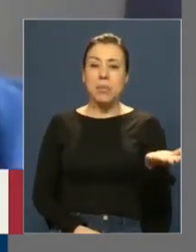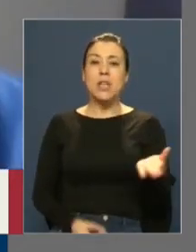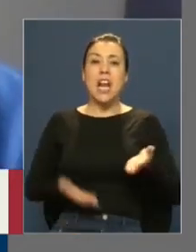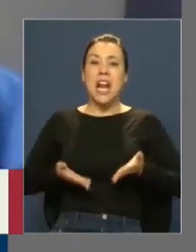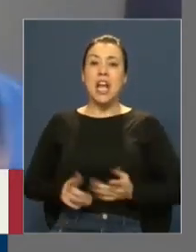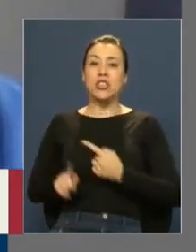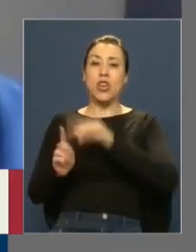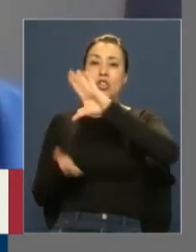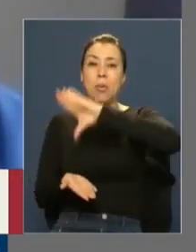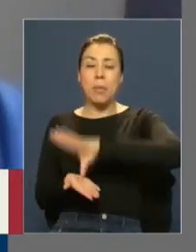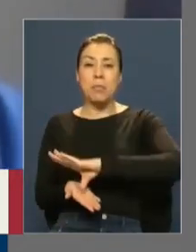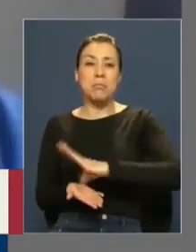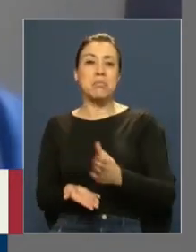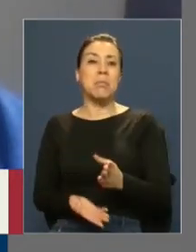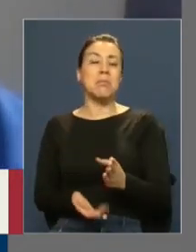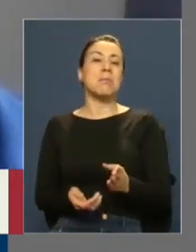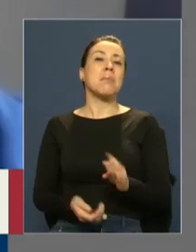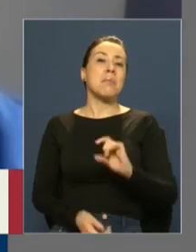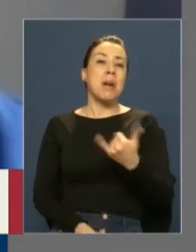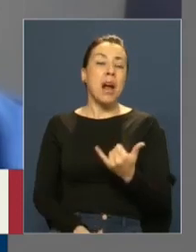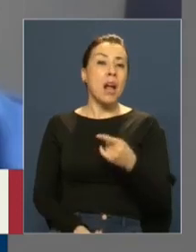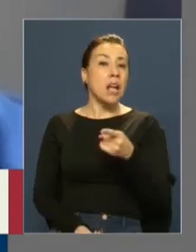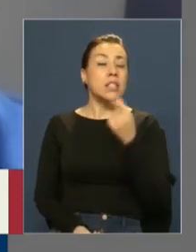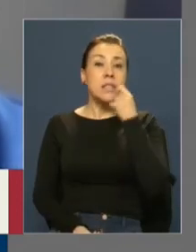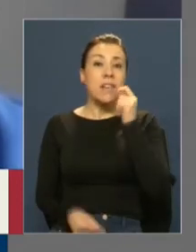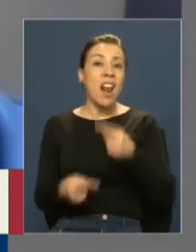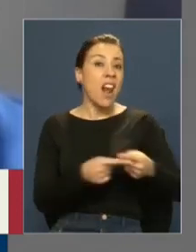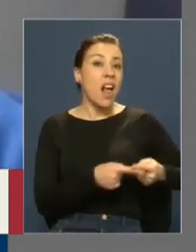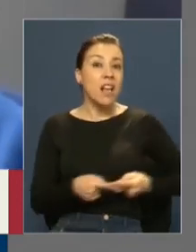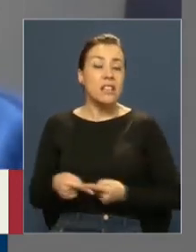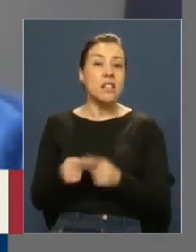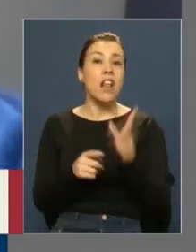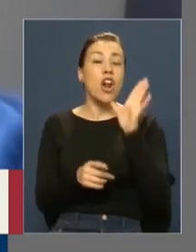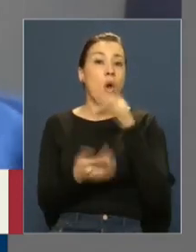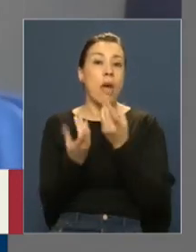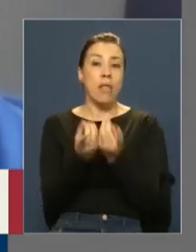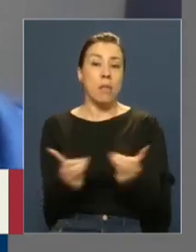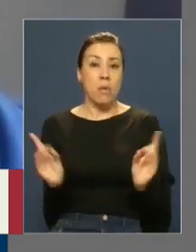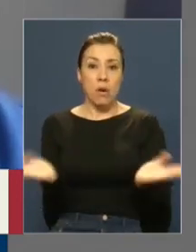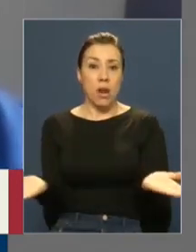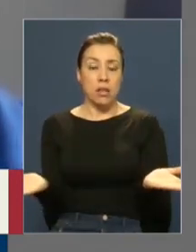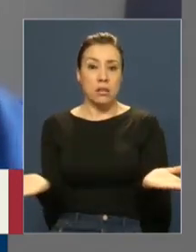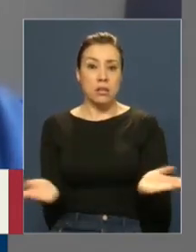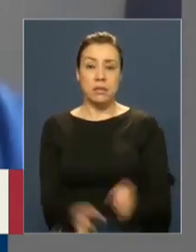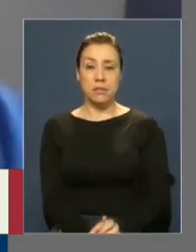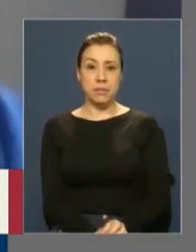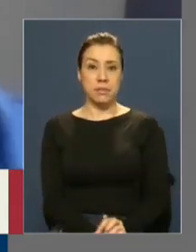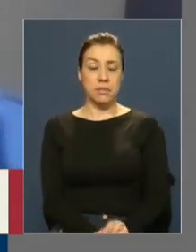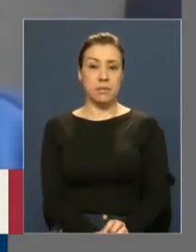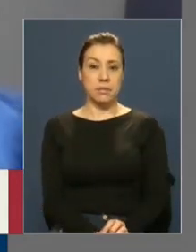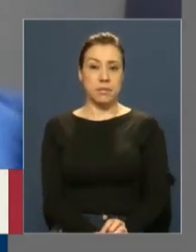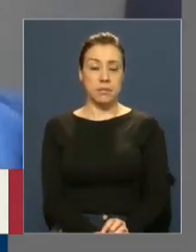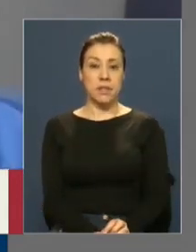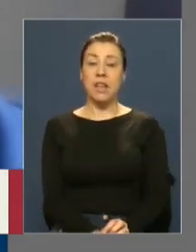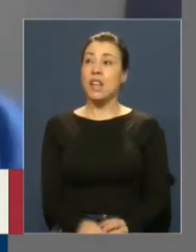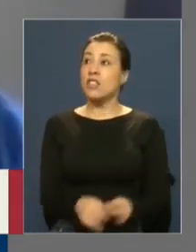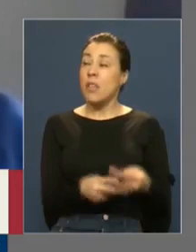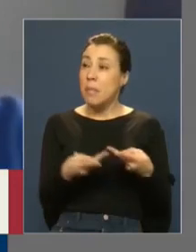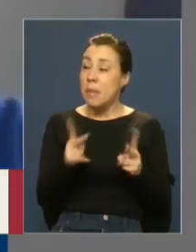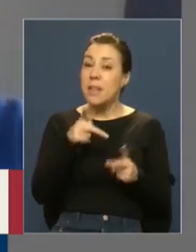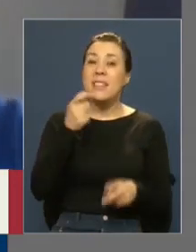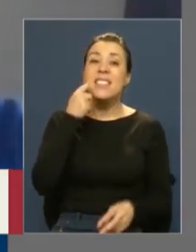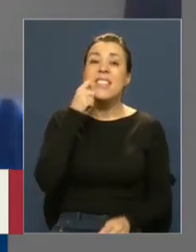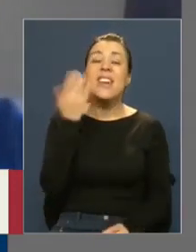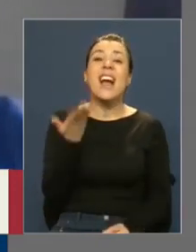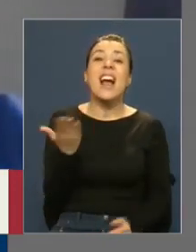país, por ser homosexual, no es una sociedad más democrática. Al contrario, una sociedad que permite eso, lo